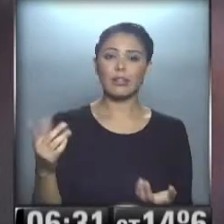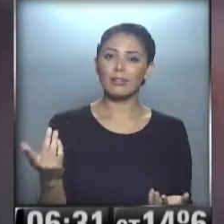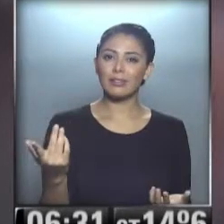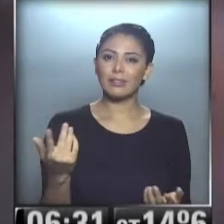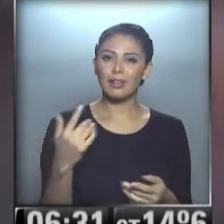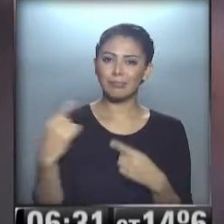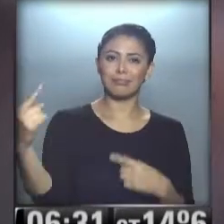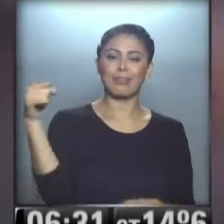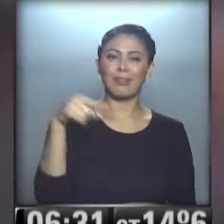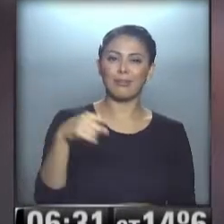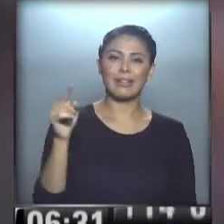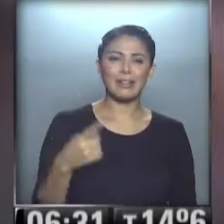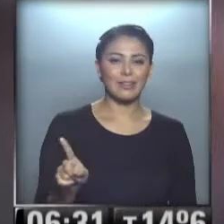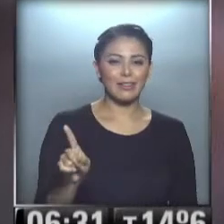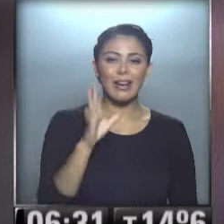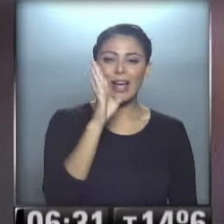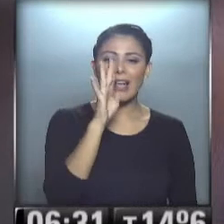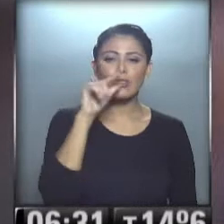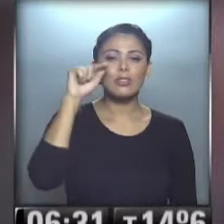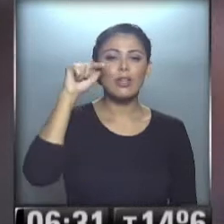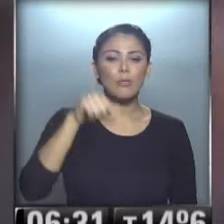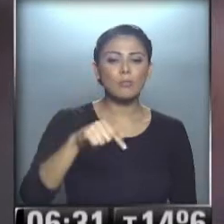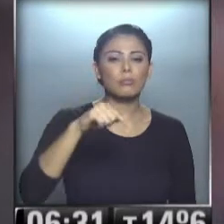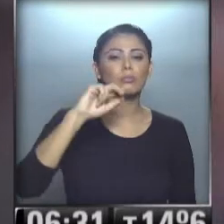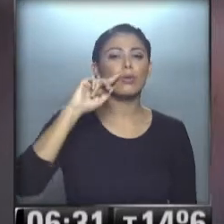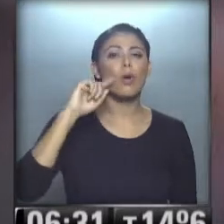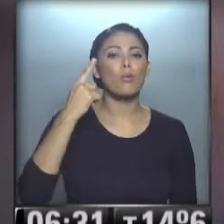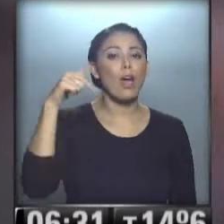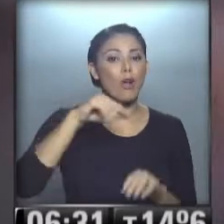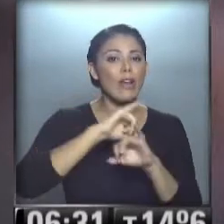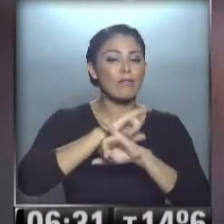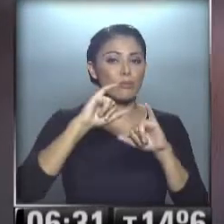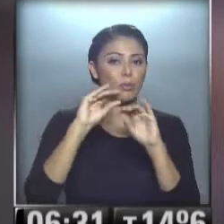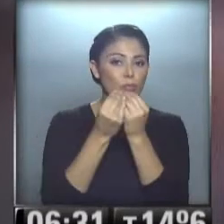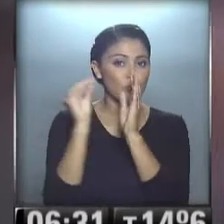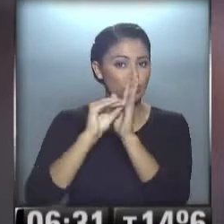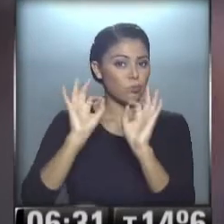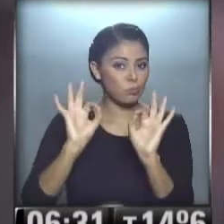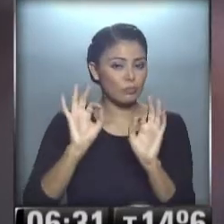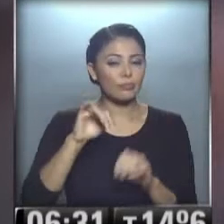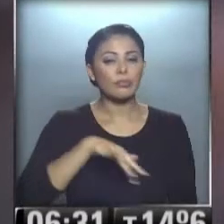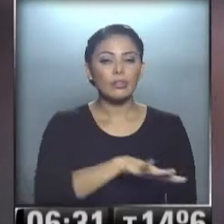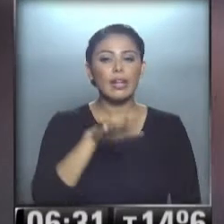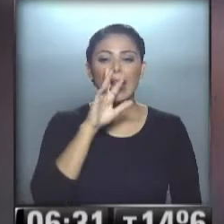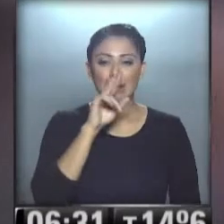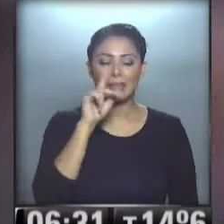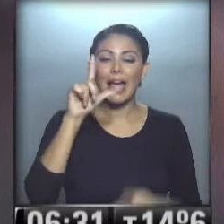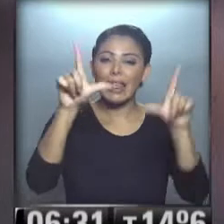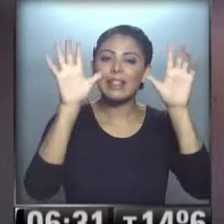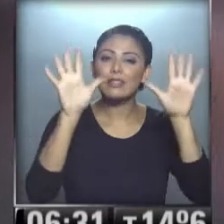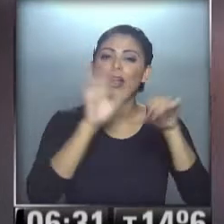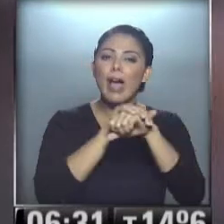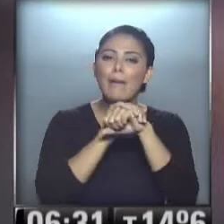contradecirnos... ...14-1 es la temperatura registrada... ...nos vamos ya a la ciudad de La Plata, atención amigos,